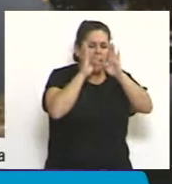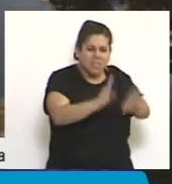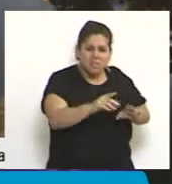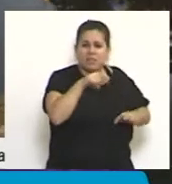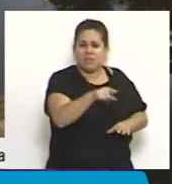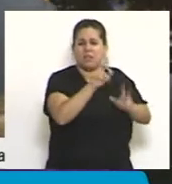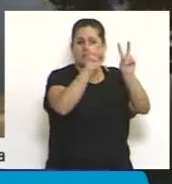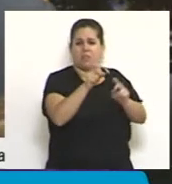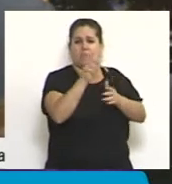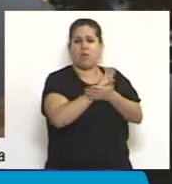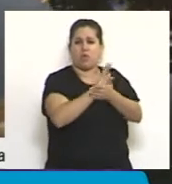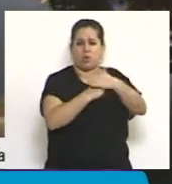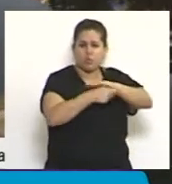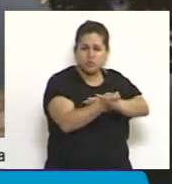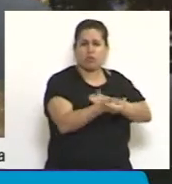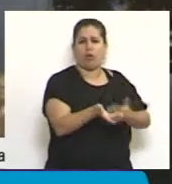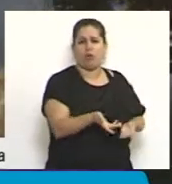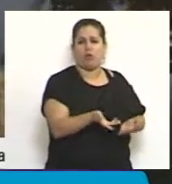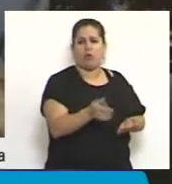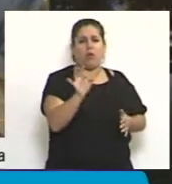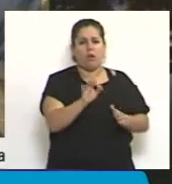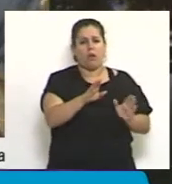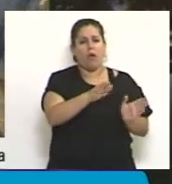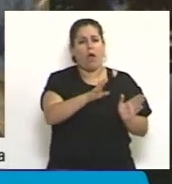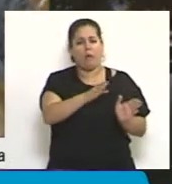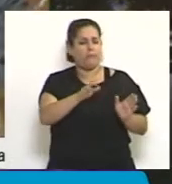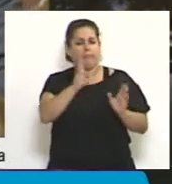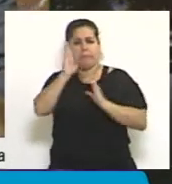a lo que son los delitos comunes.